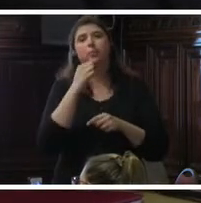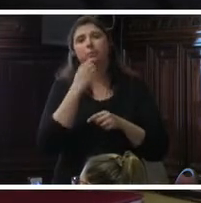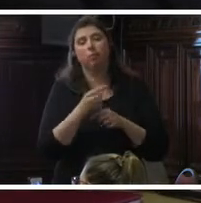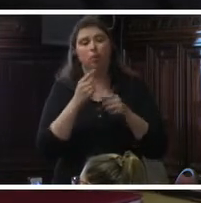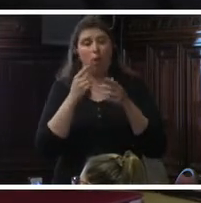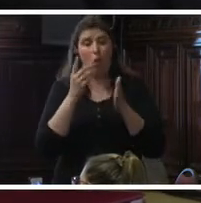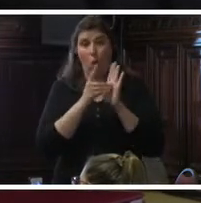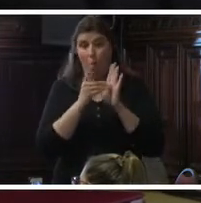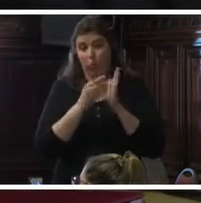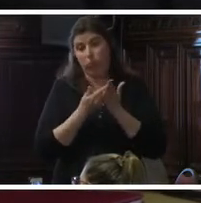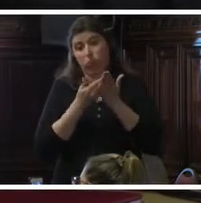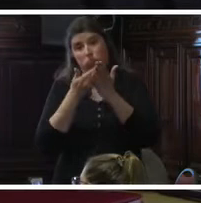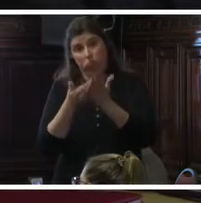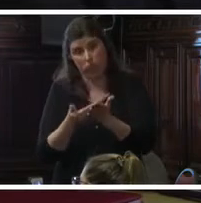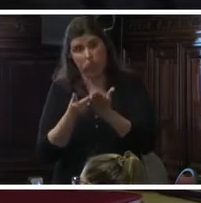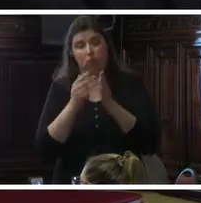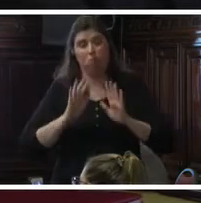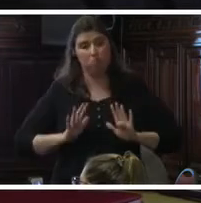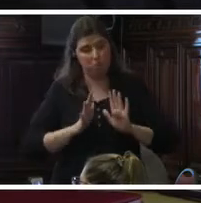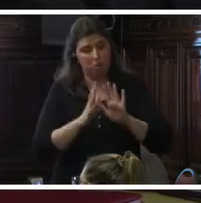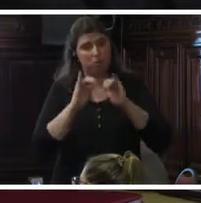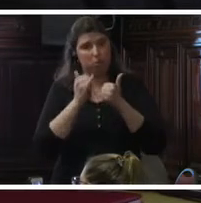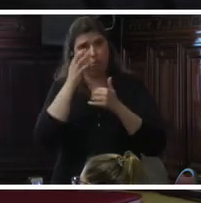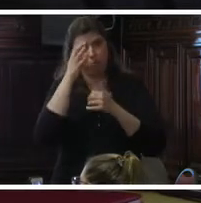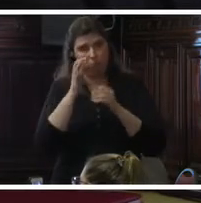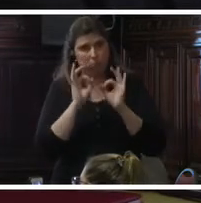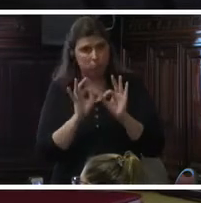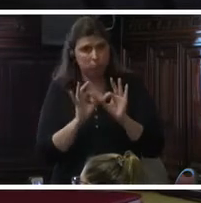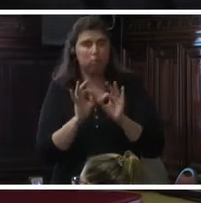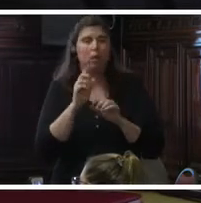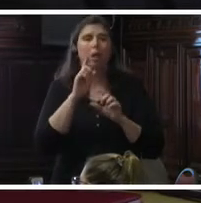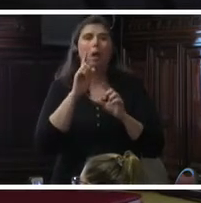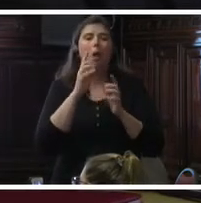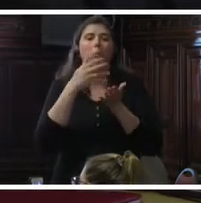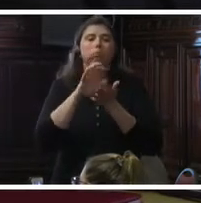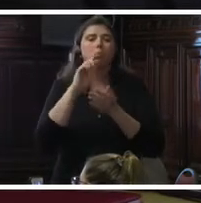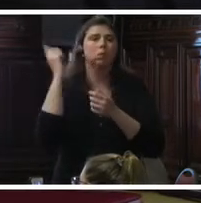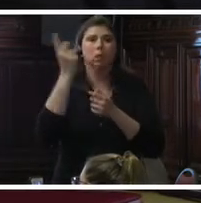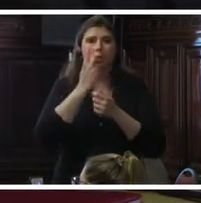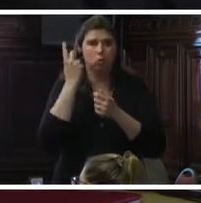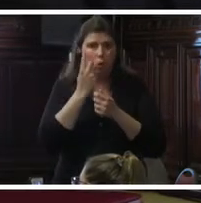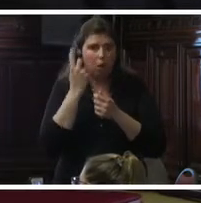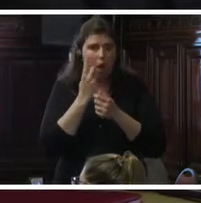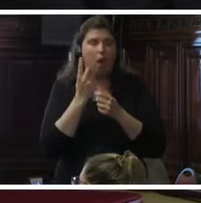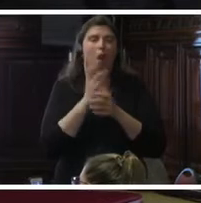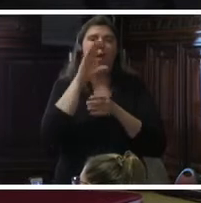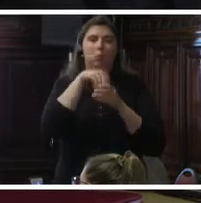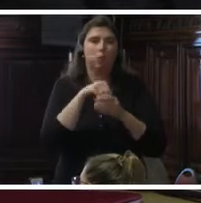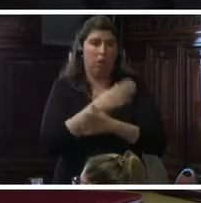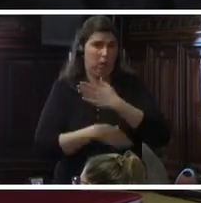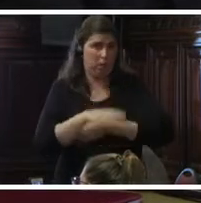específicas preparado con la asistencia técnica de Women Enabled International para incorporar la perspectiva de discapacidad.